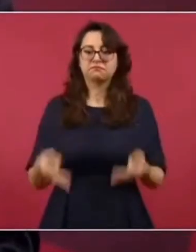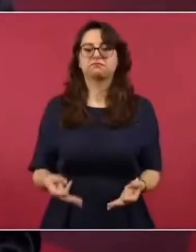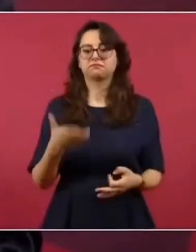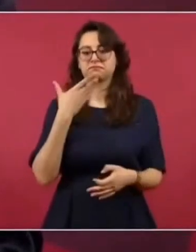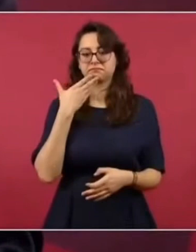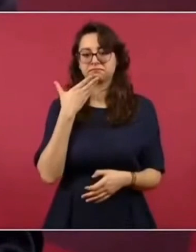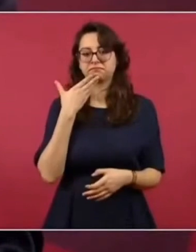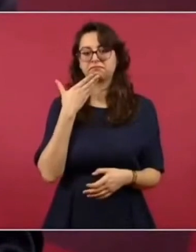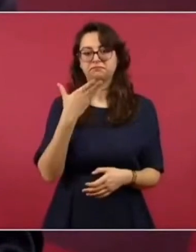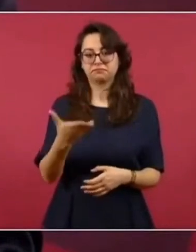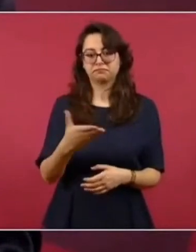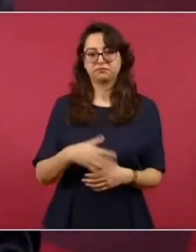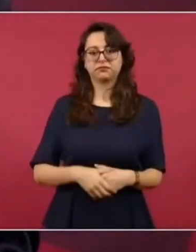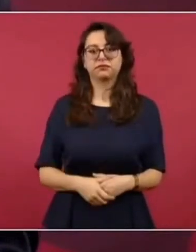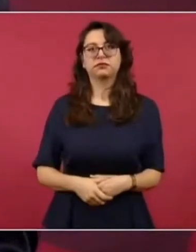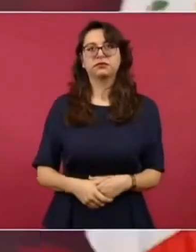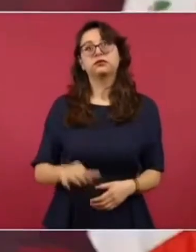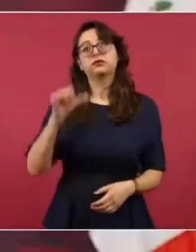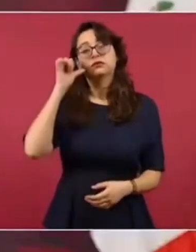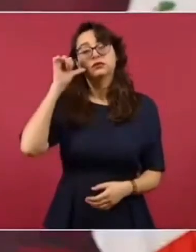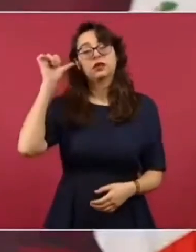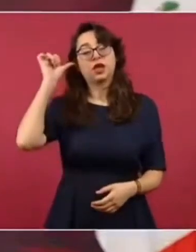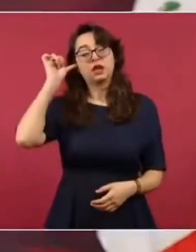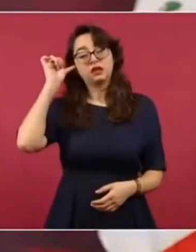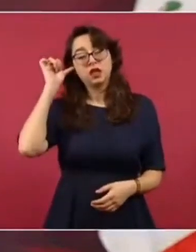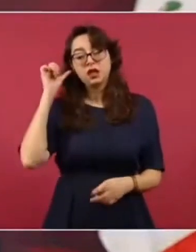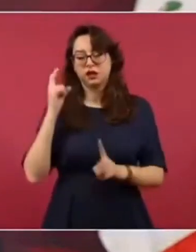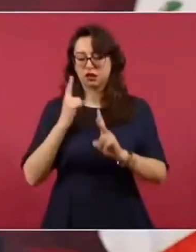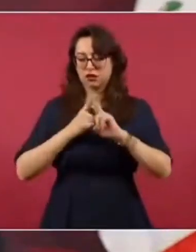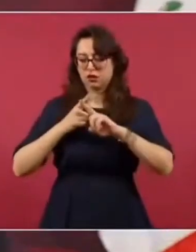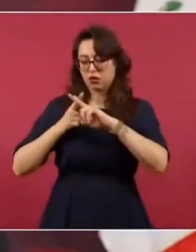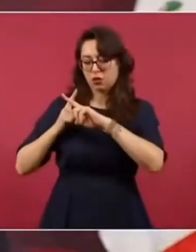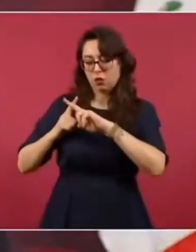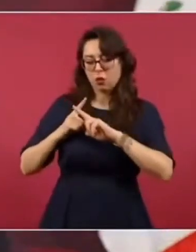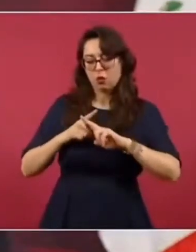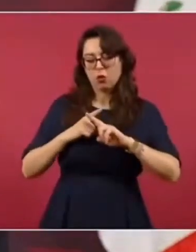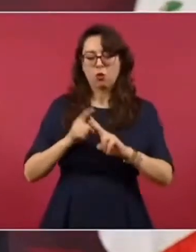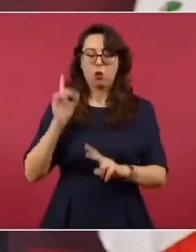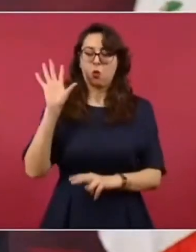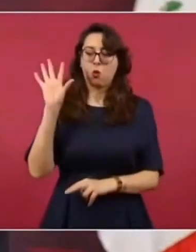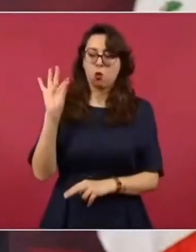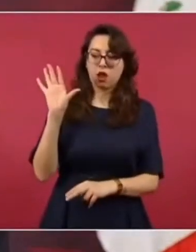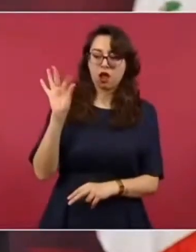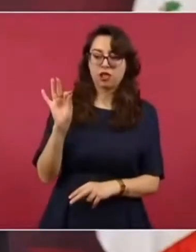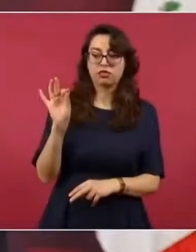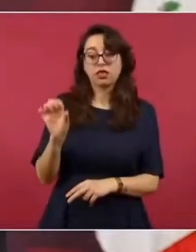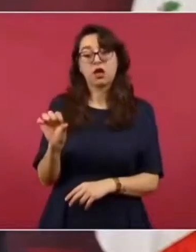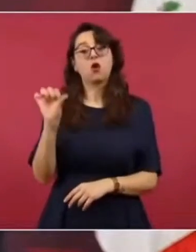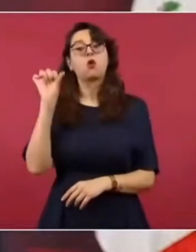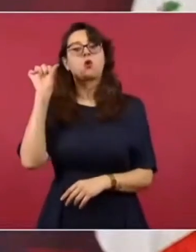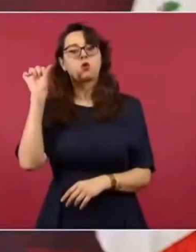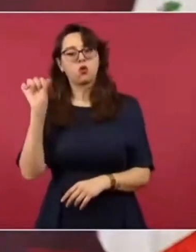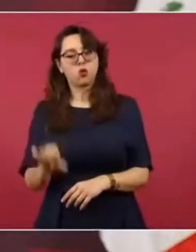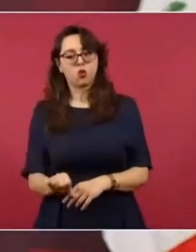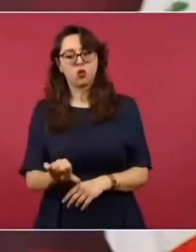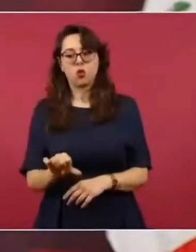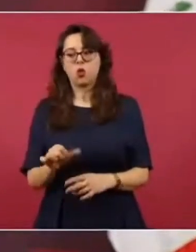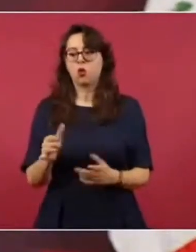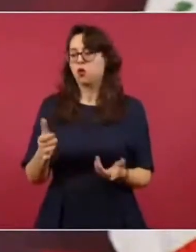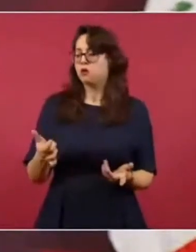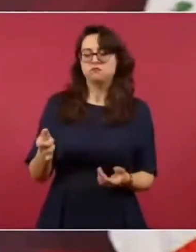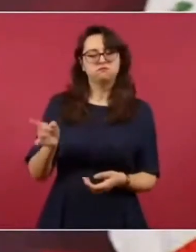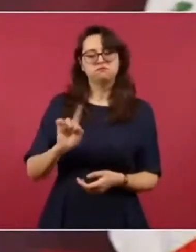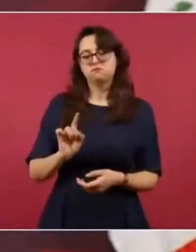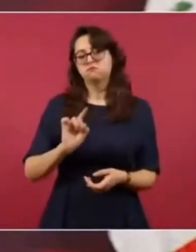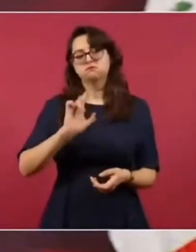Ayer se hablaba de 40. Hoy el informe se están entregando de 38.